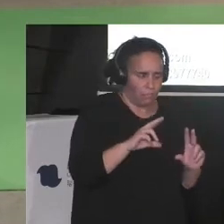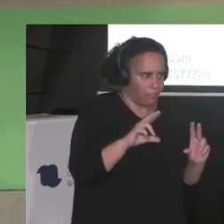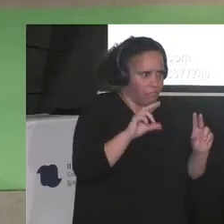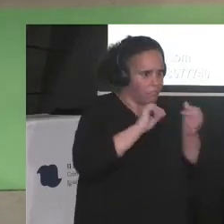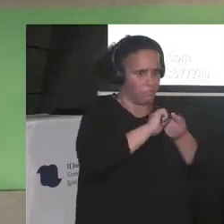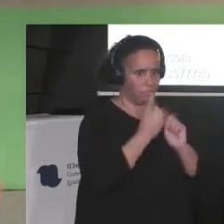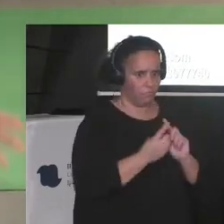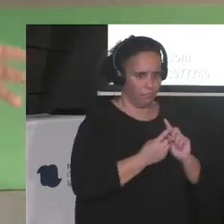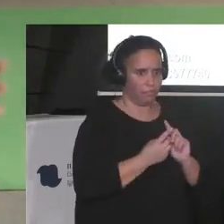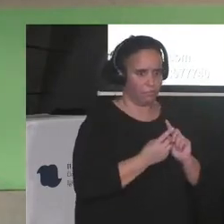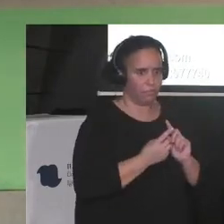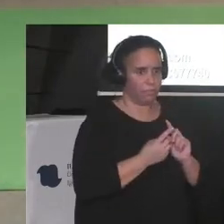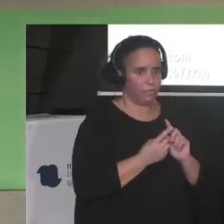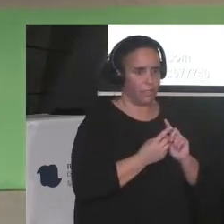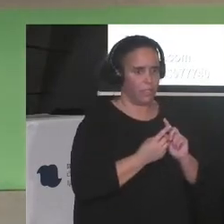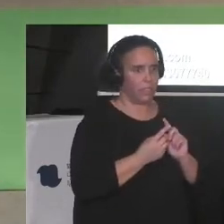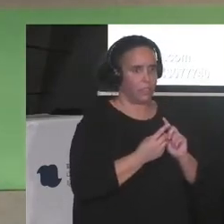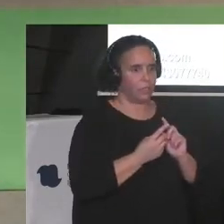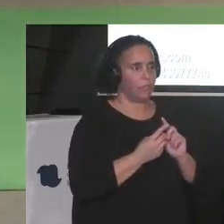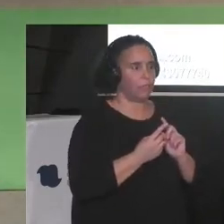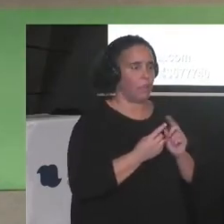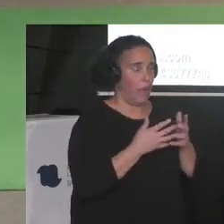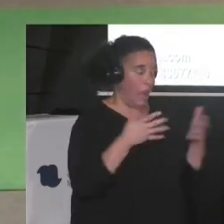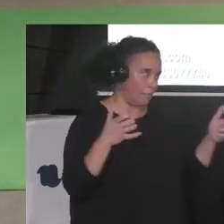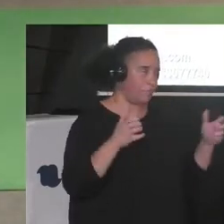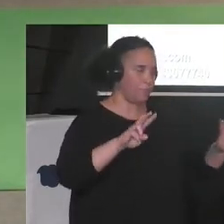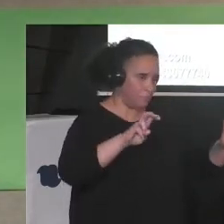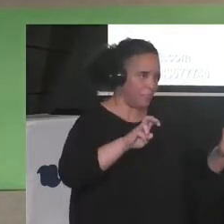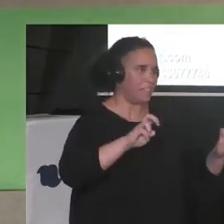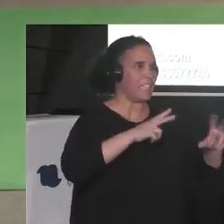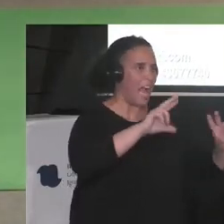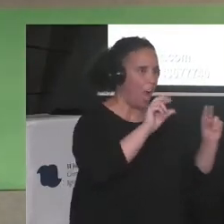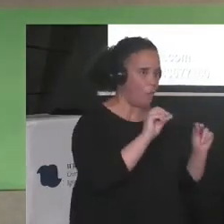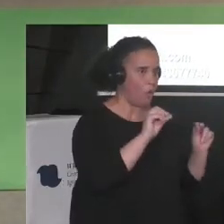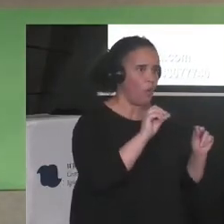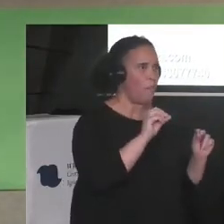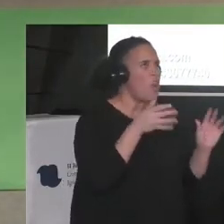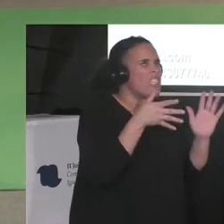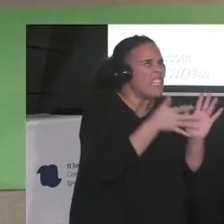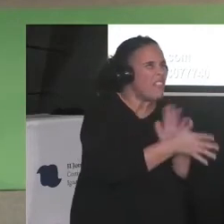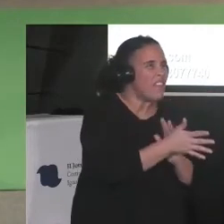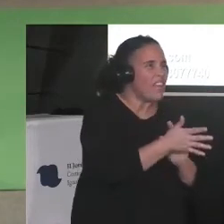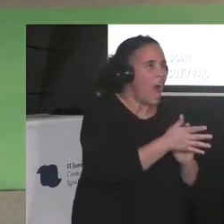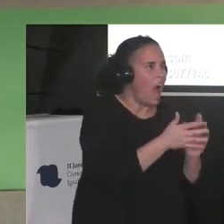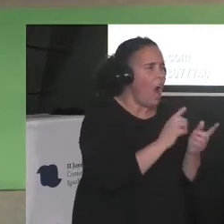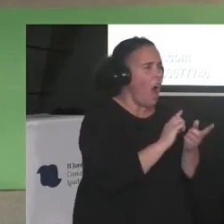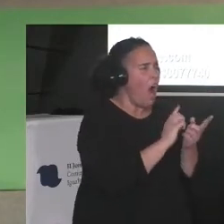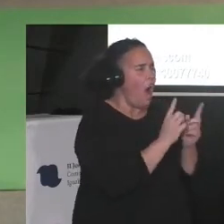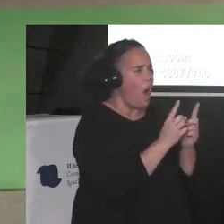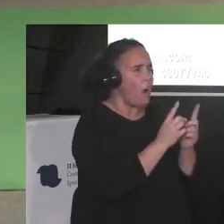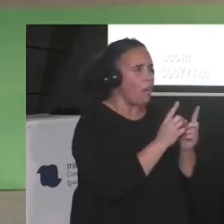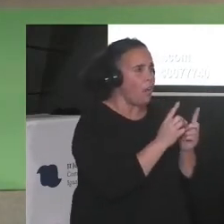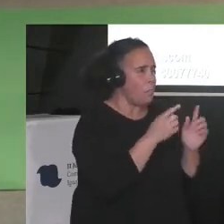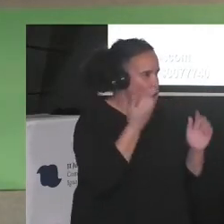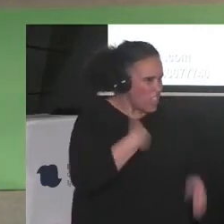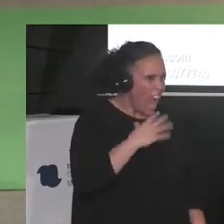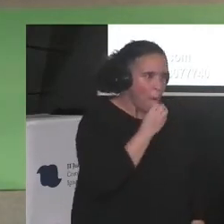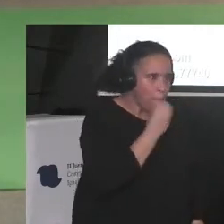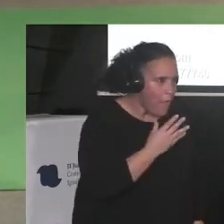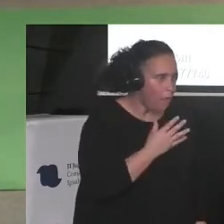podemos decir que estemos bien. Cuando piensen que estamos bien, miremos todos esos bebés,